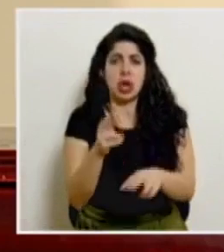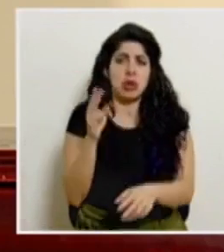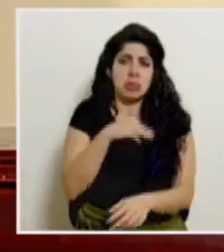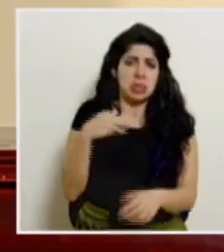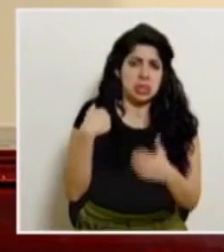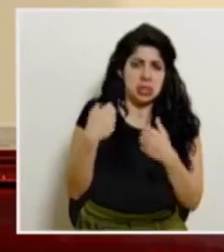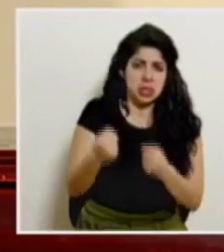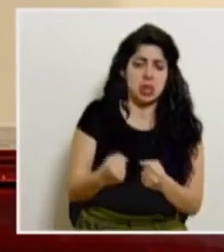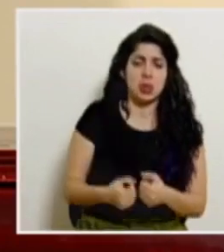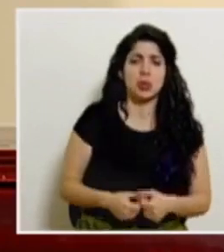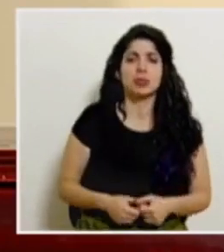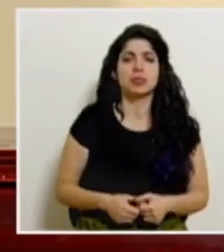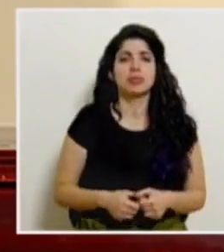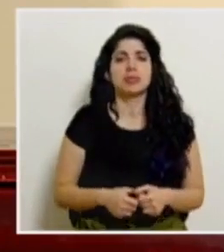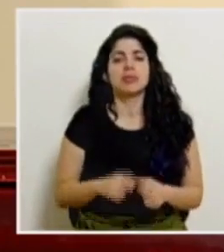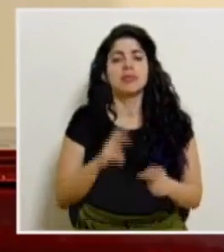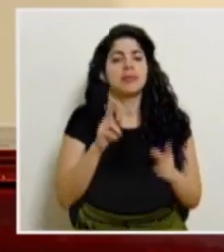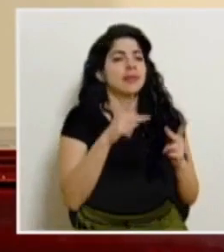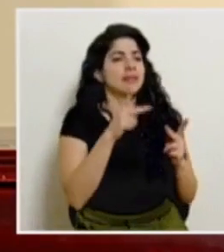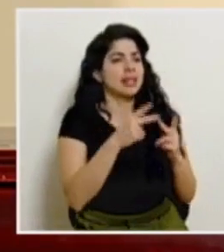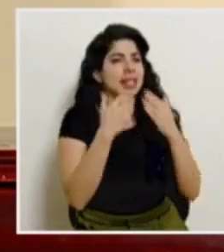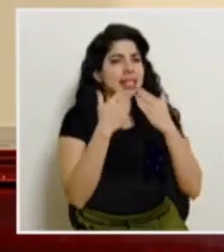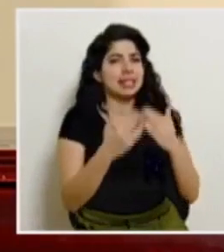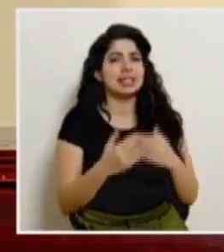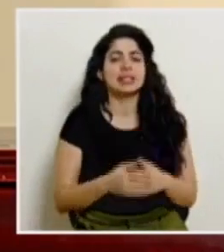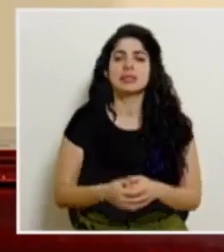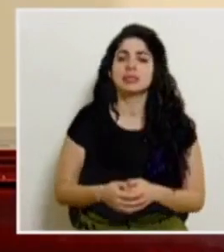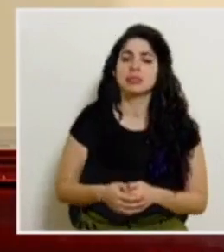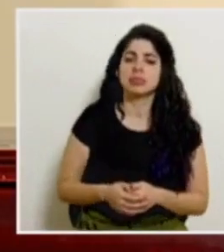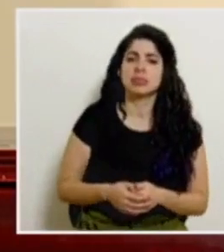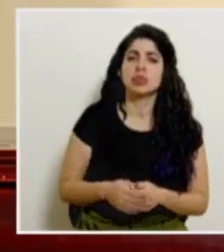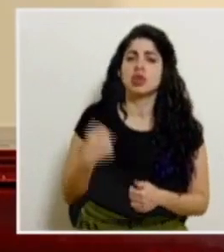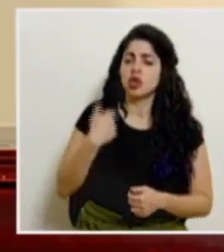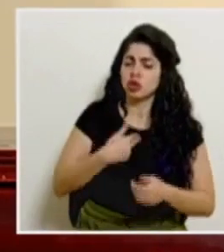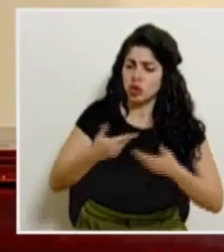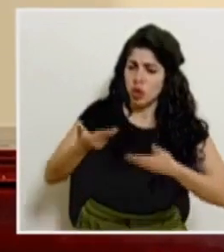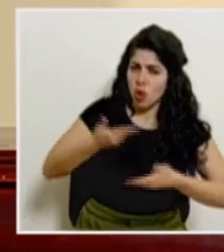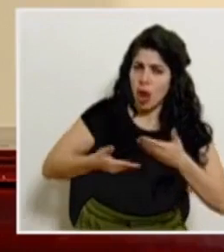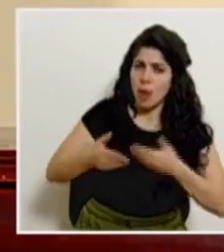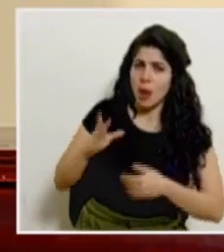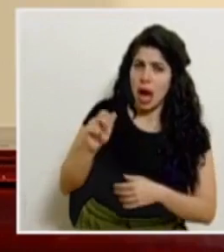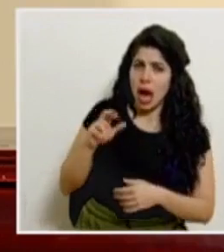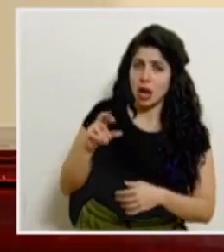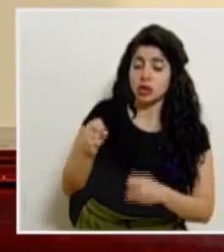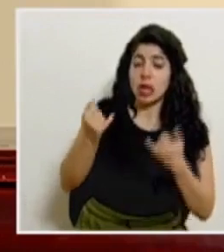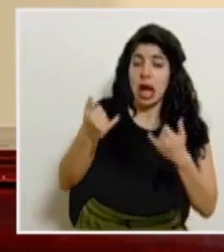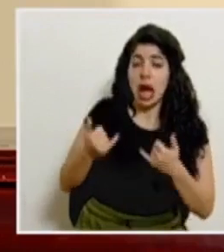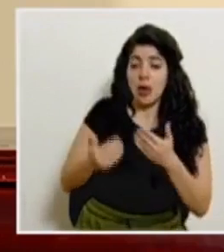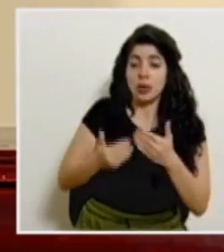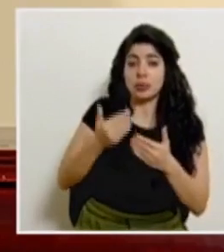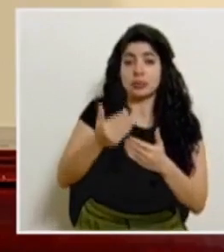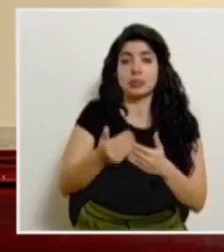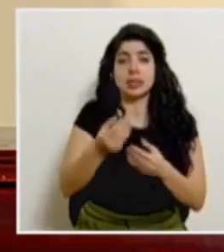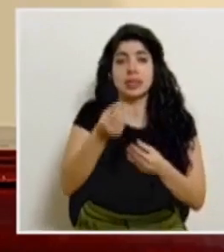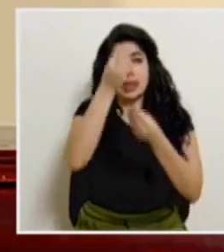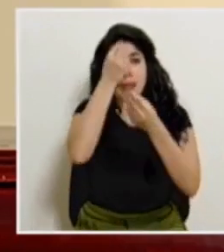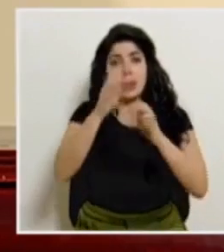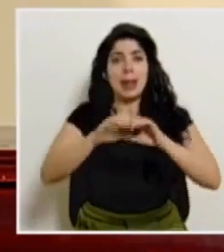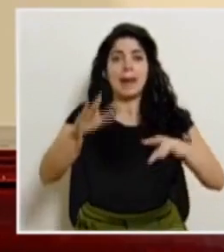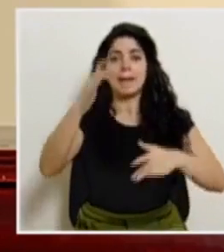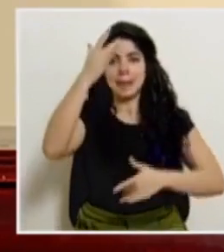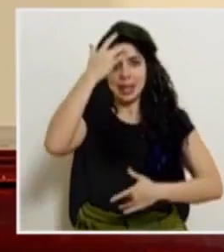ministerio de salud perfecto muchas gracias le colaboramos Carlos vamos a pasar con el reporte